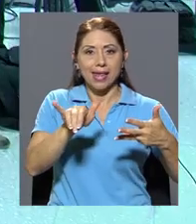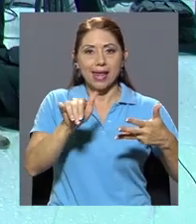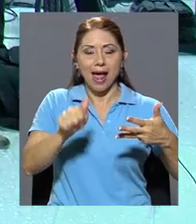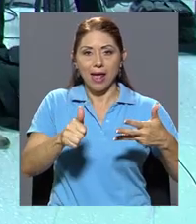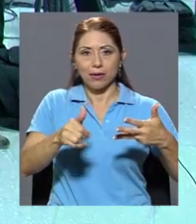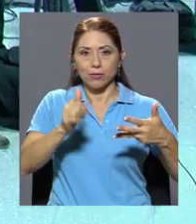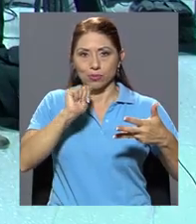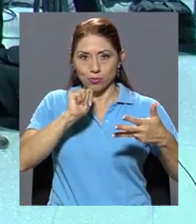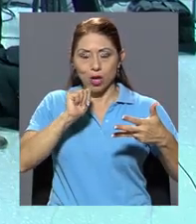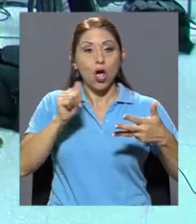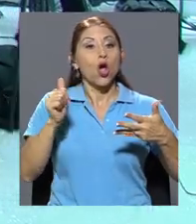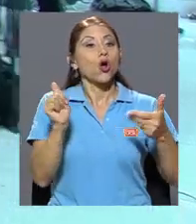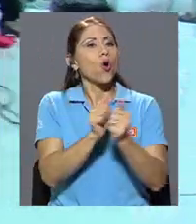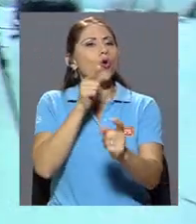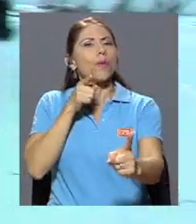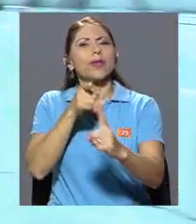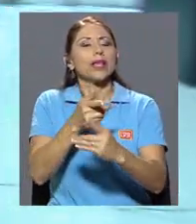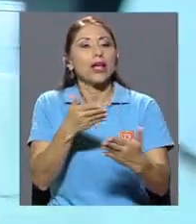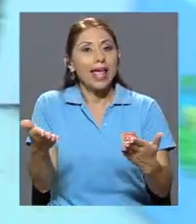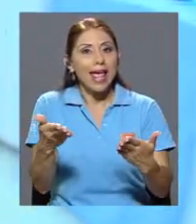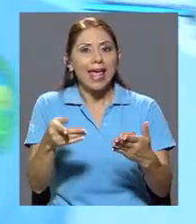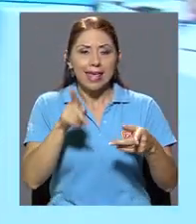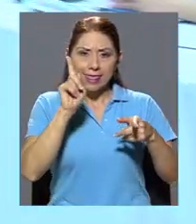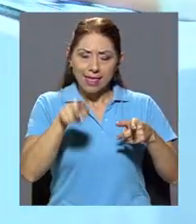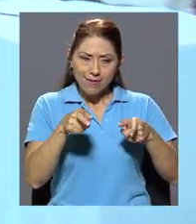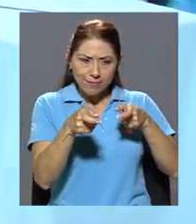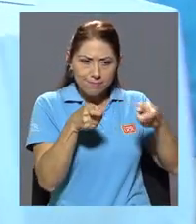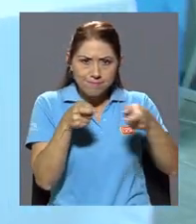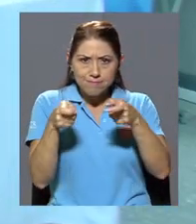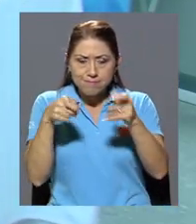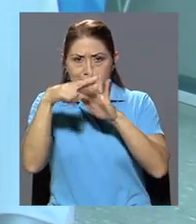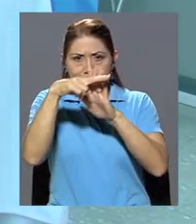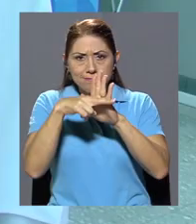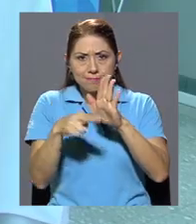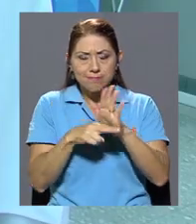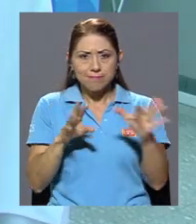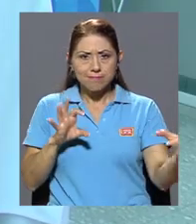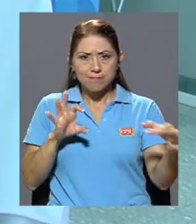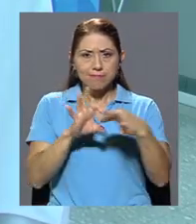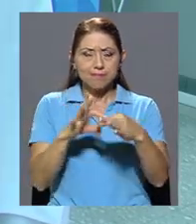Alcantarillados, con el fin que se tomen las medidas regulatorias correspondientes.